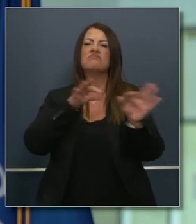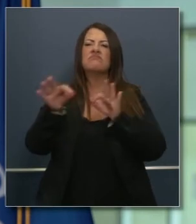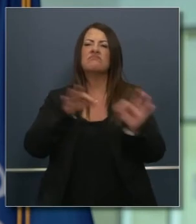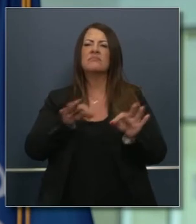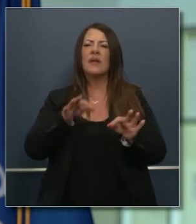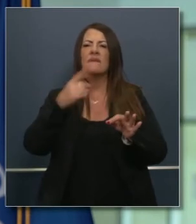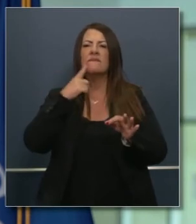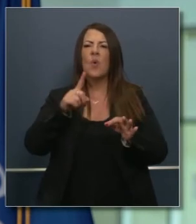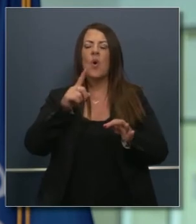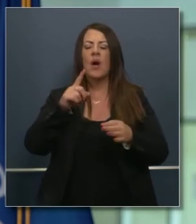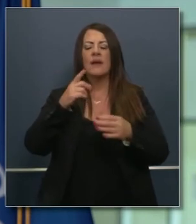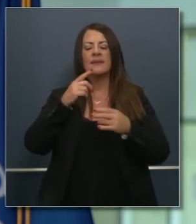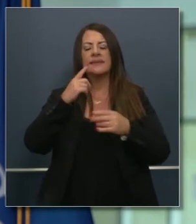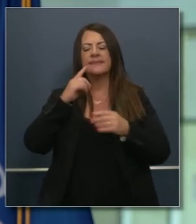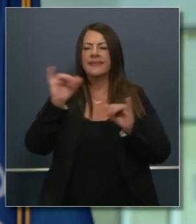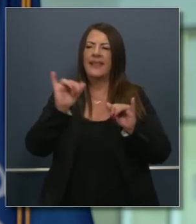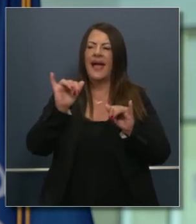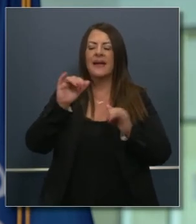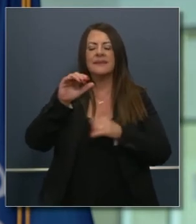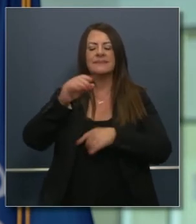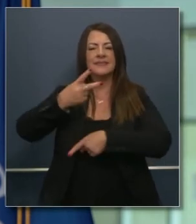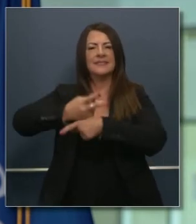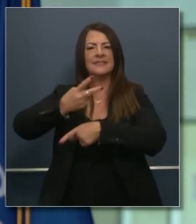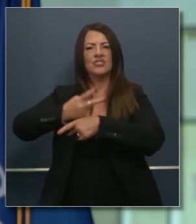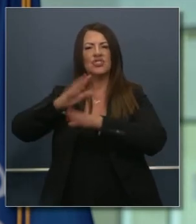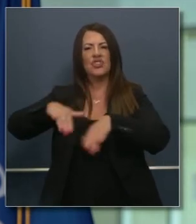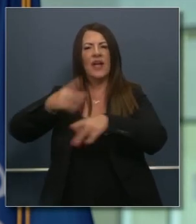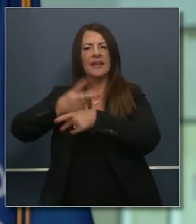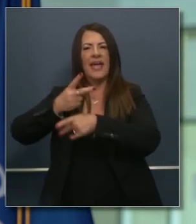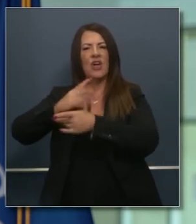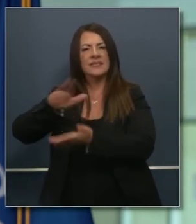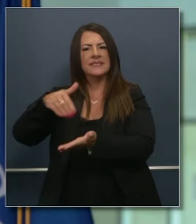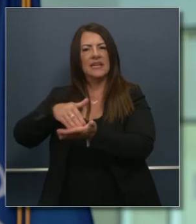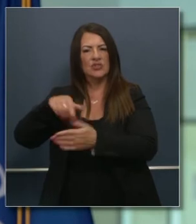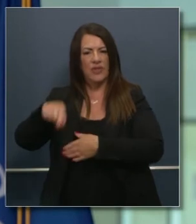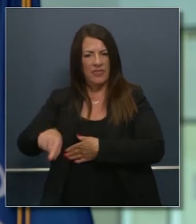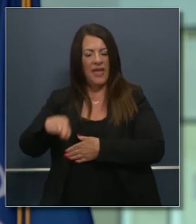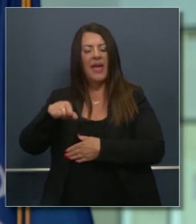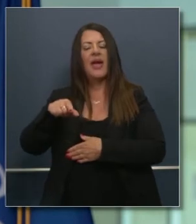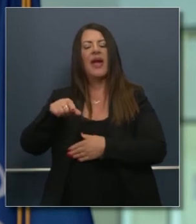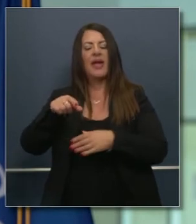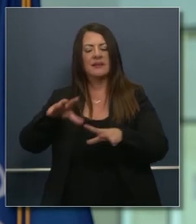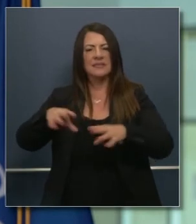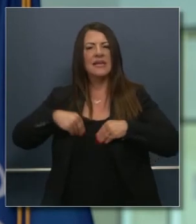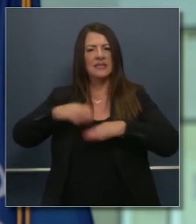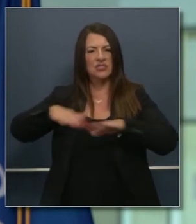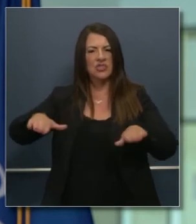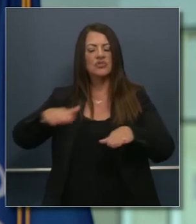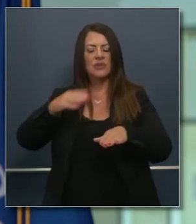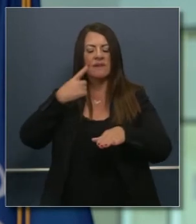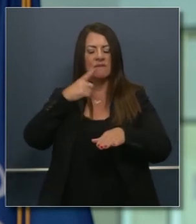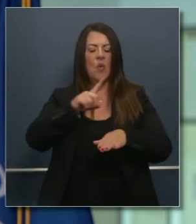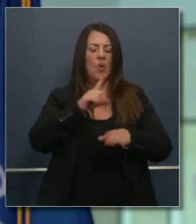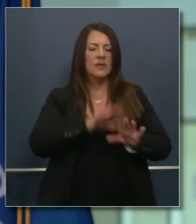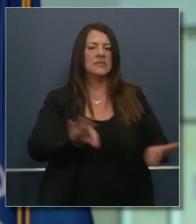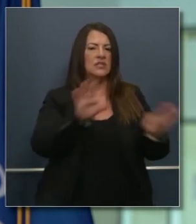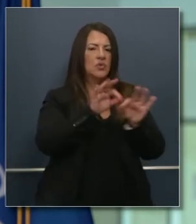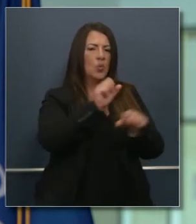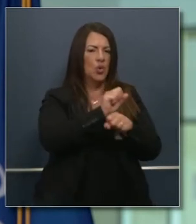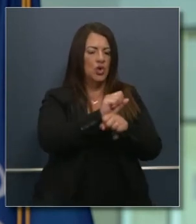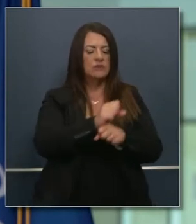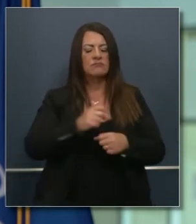grosso modo este concepto del centro de cuidado y algo que podemos formalizar a través del estado